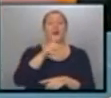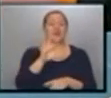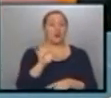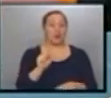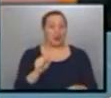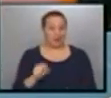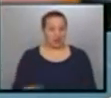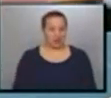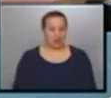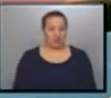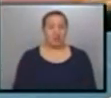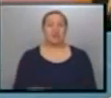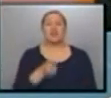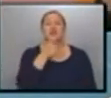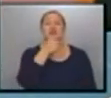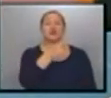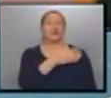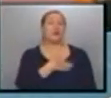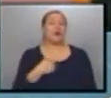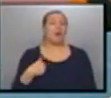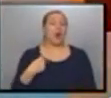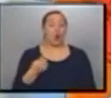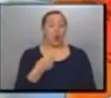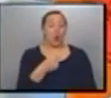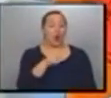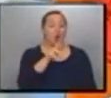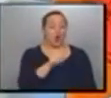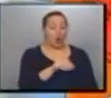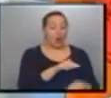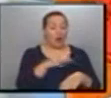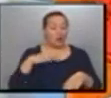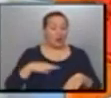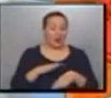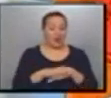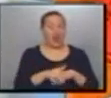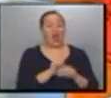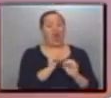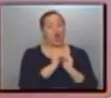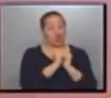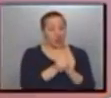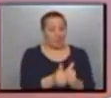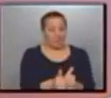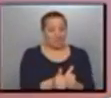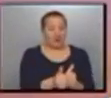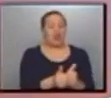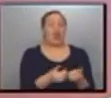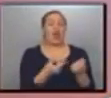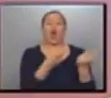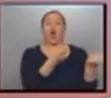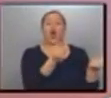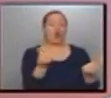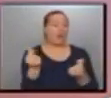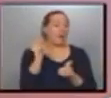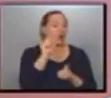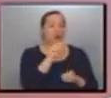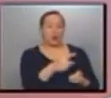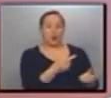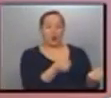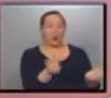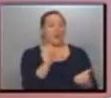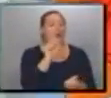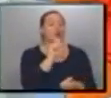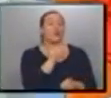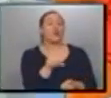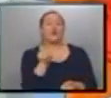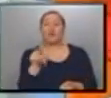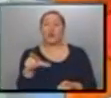Entonces digo, si tu mamá jubilada cobra la mínima, andá vos con ella, para hacer tus compras, aunque sea con su tarjeta.